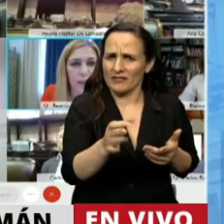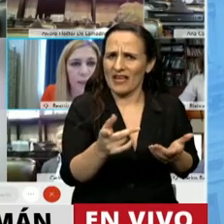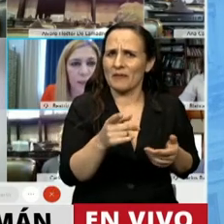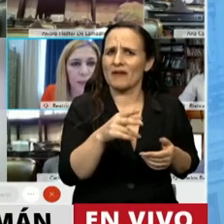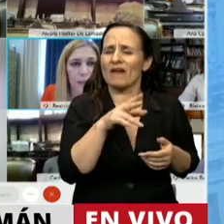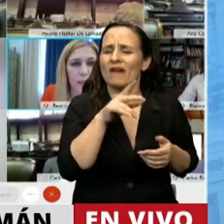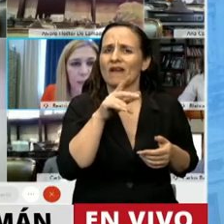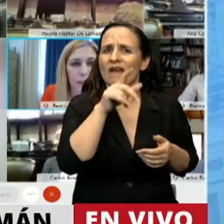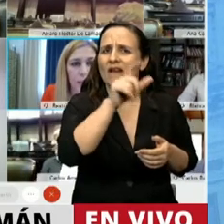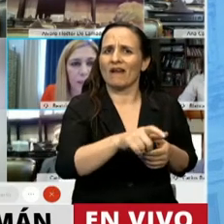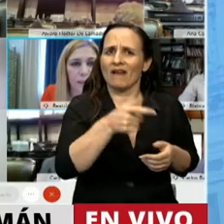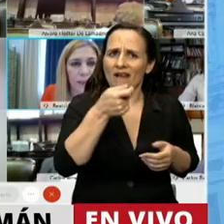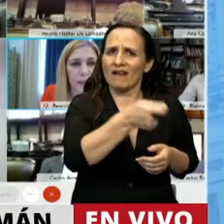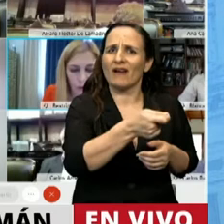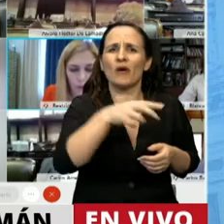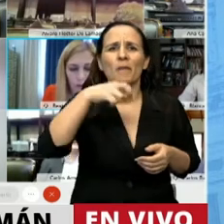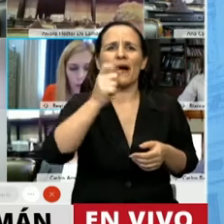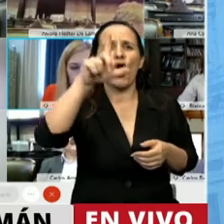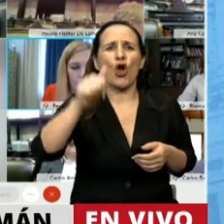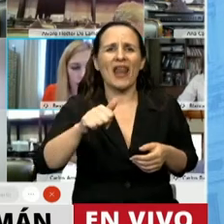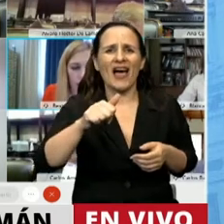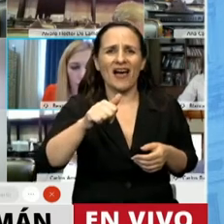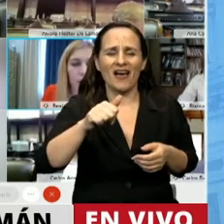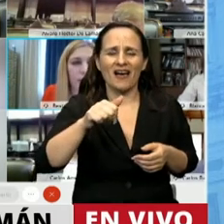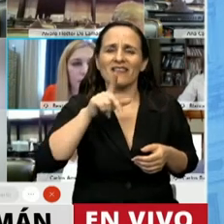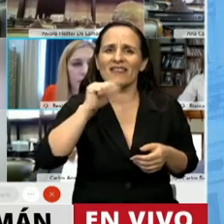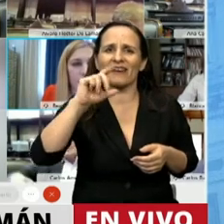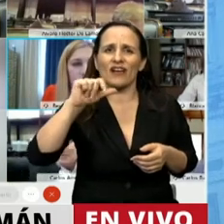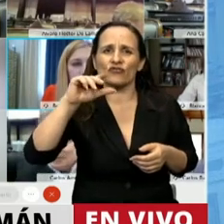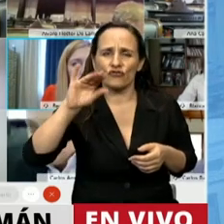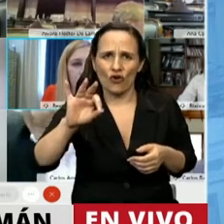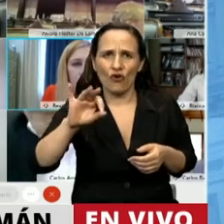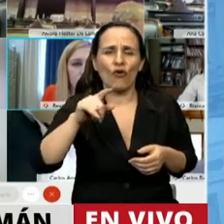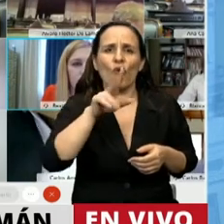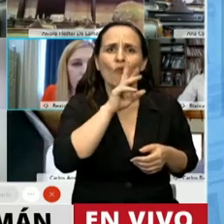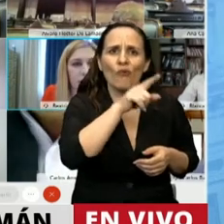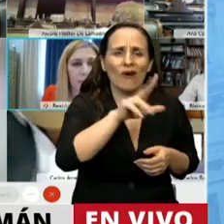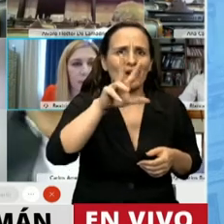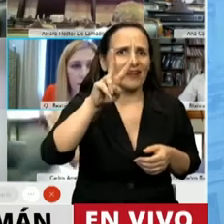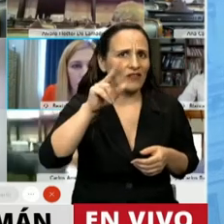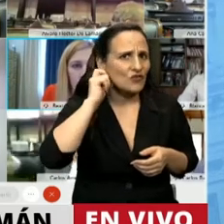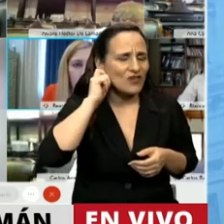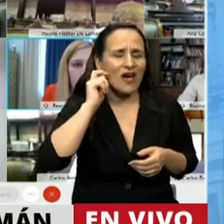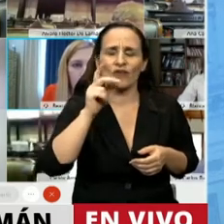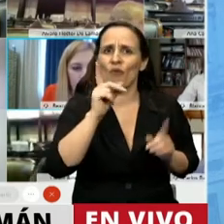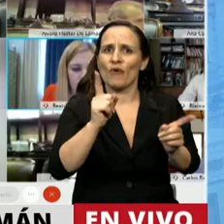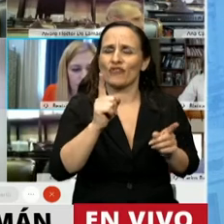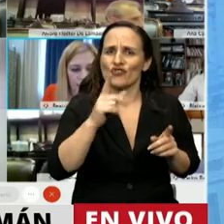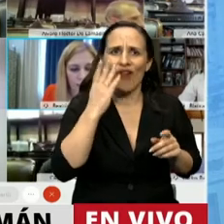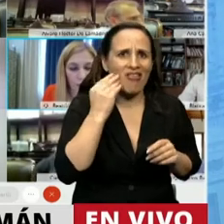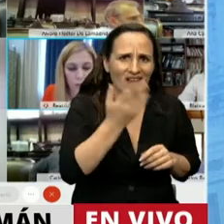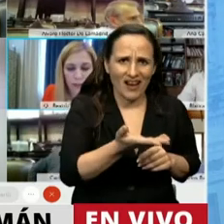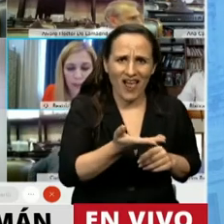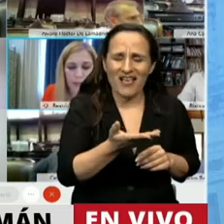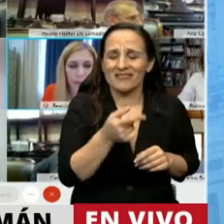femicidio de Paola Tacacho. Una joven de 32 años, profesora de inglés y una vida